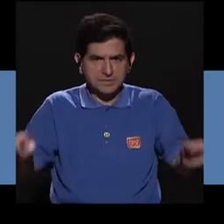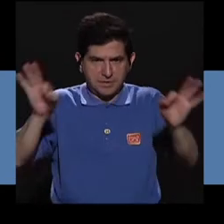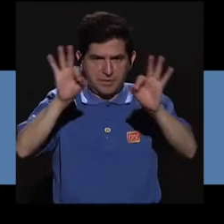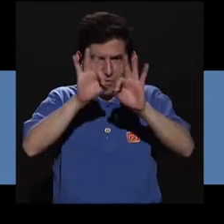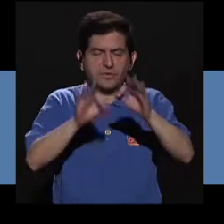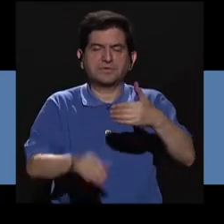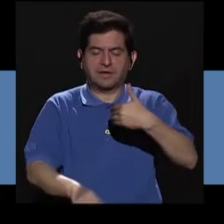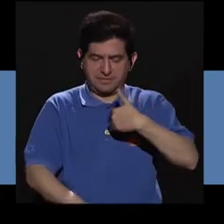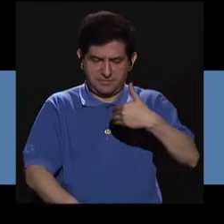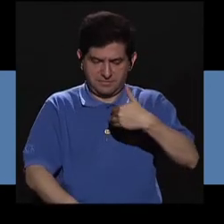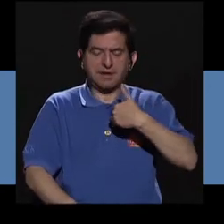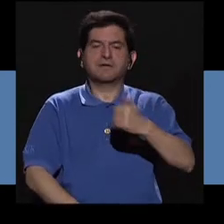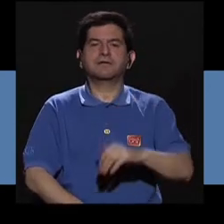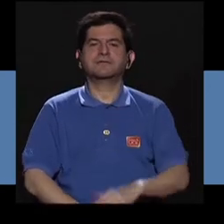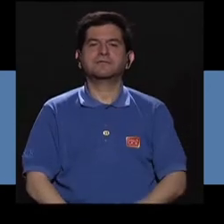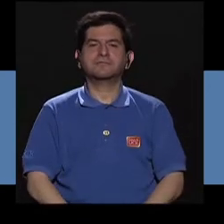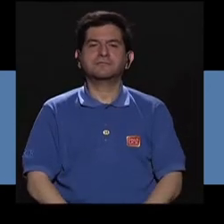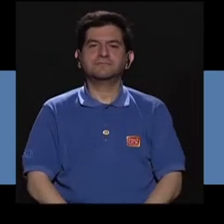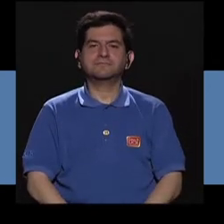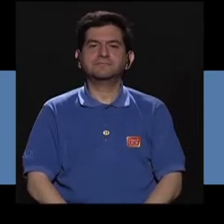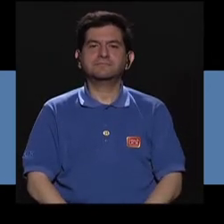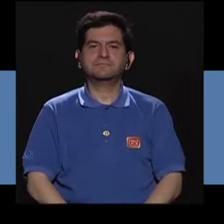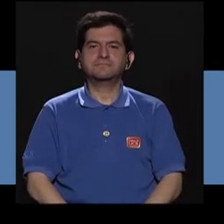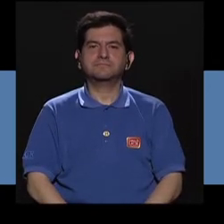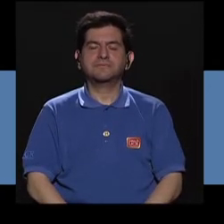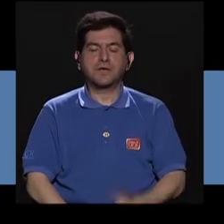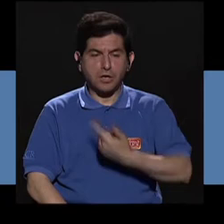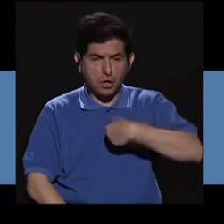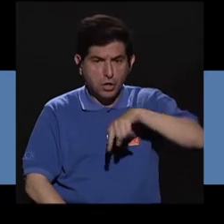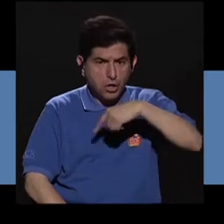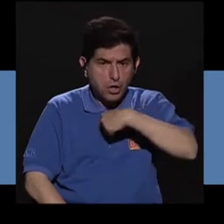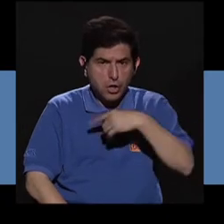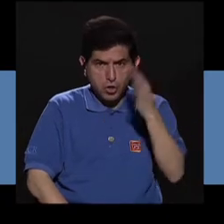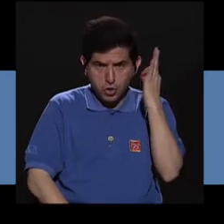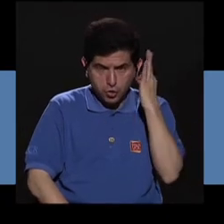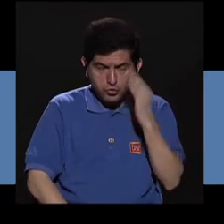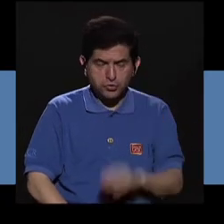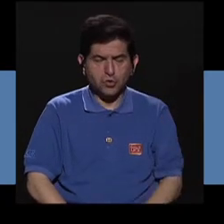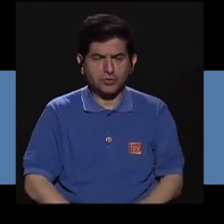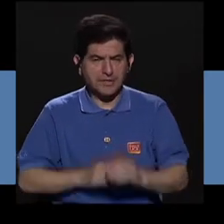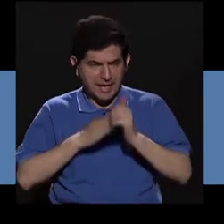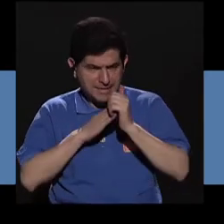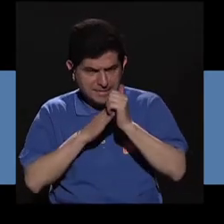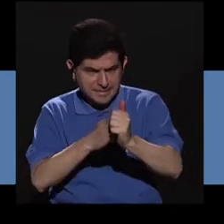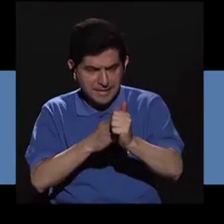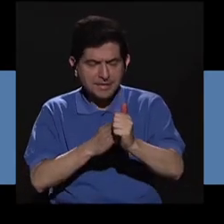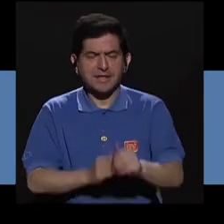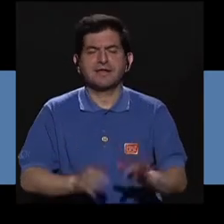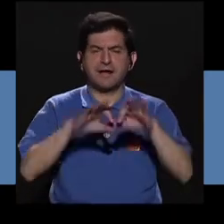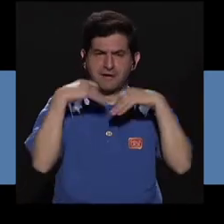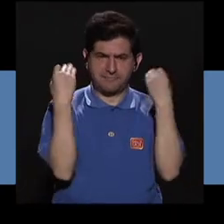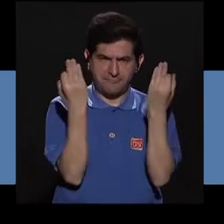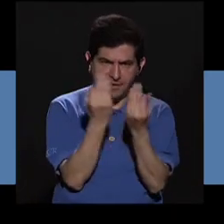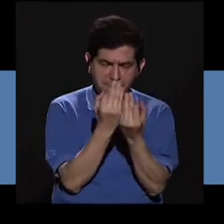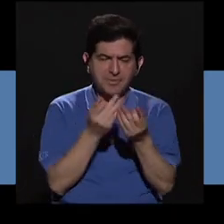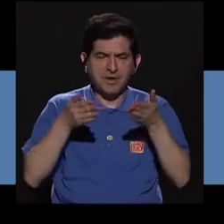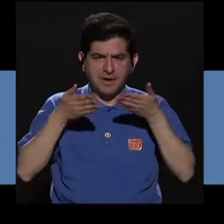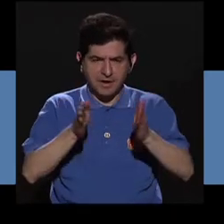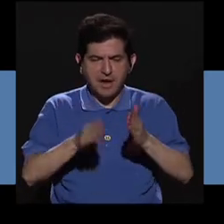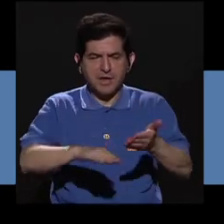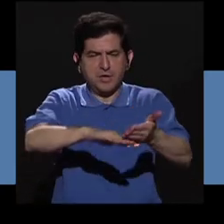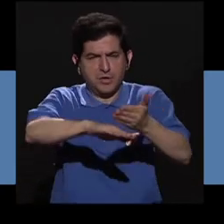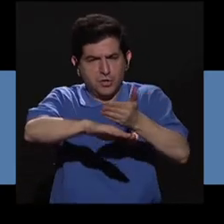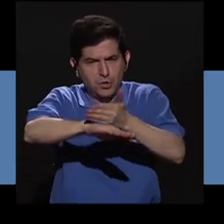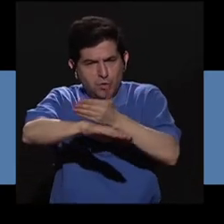tenemos, cómo sacamos nosotras como mujeres a nuestras familias, a nuestros hijos adelante,